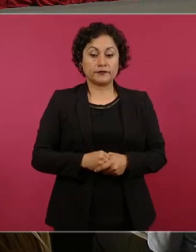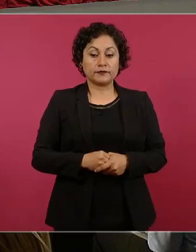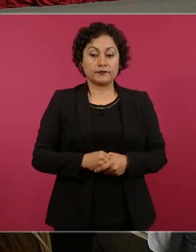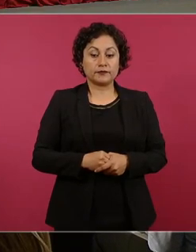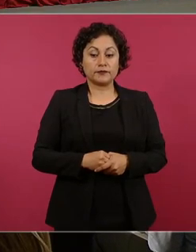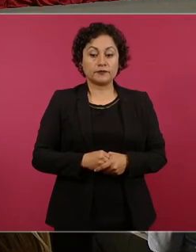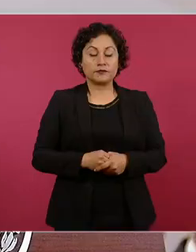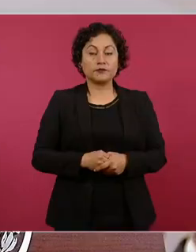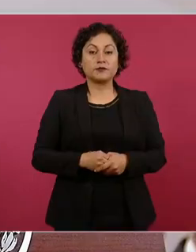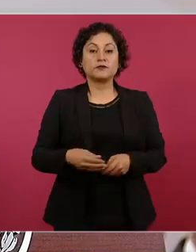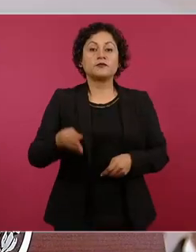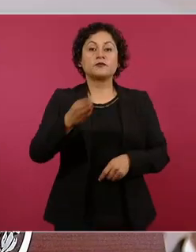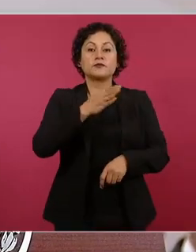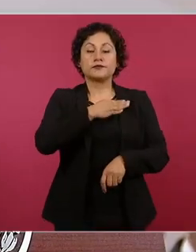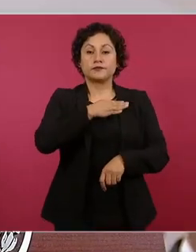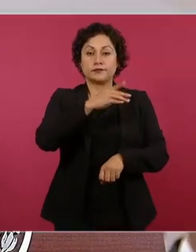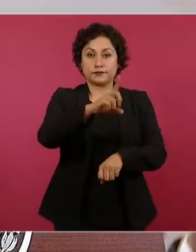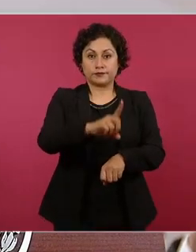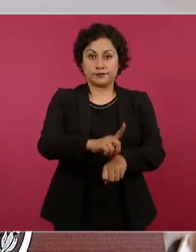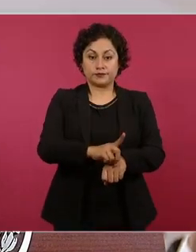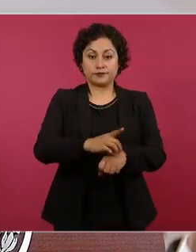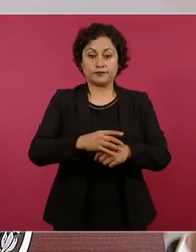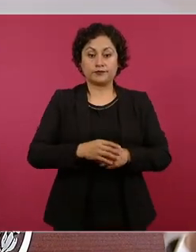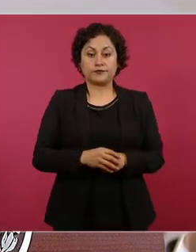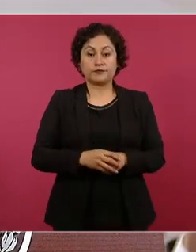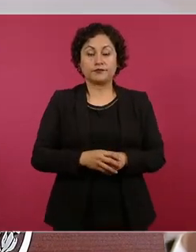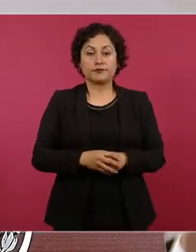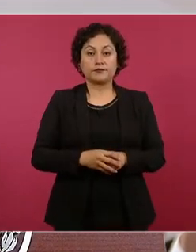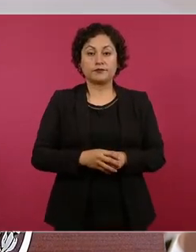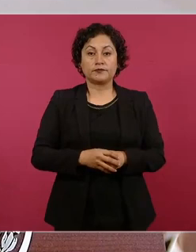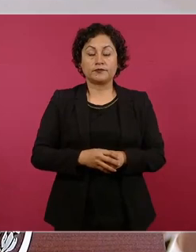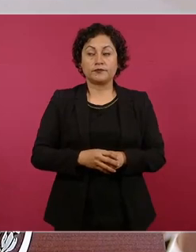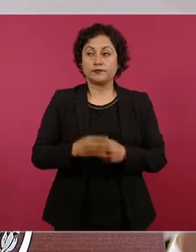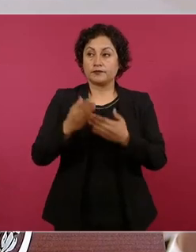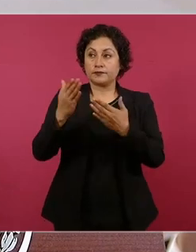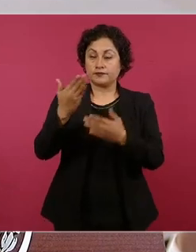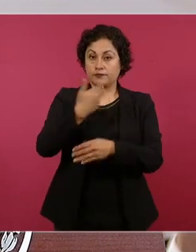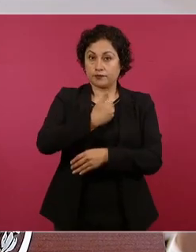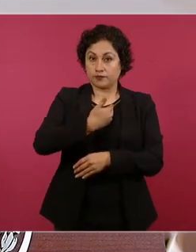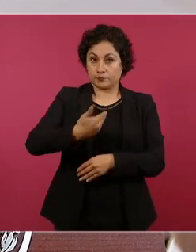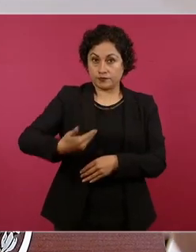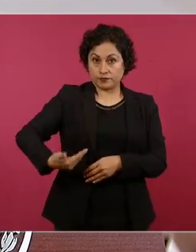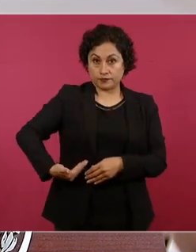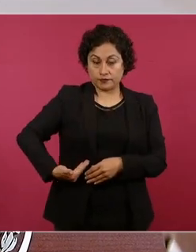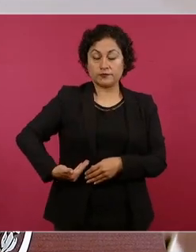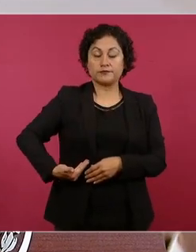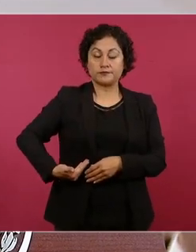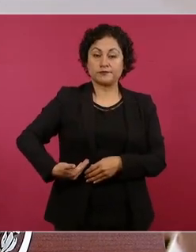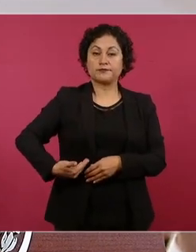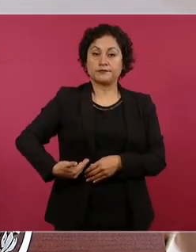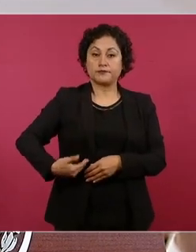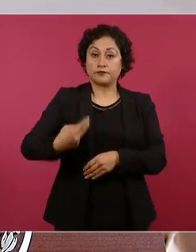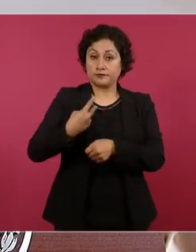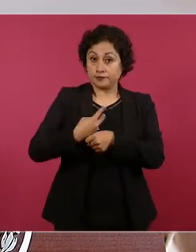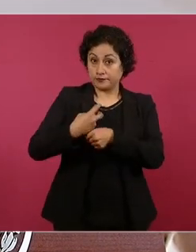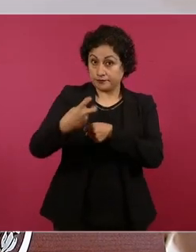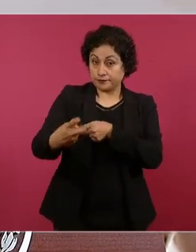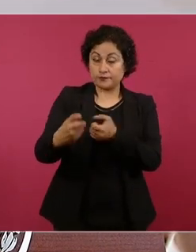Buenos días. Señor presidente, muchísimas gracias por su invitación.